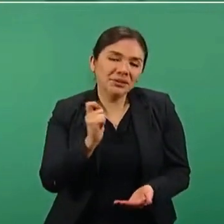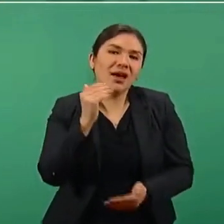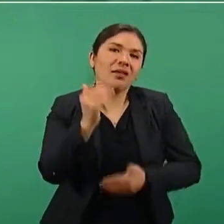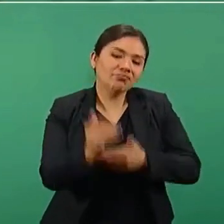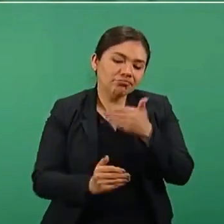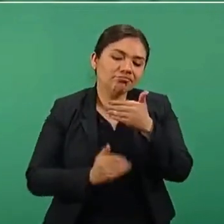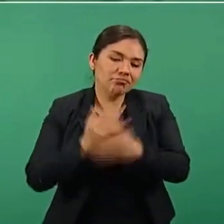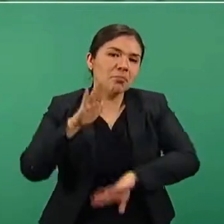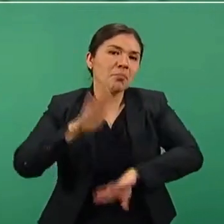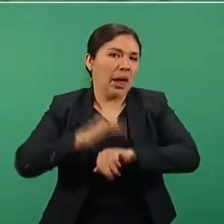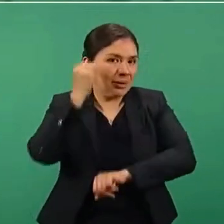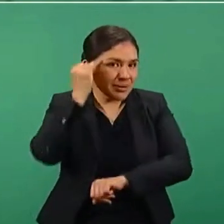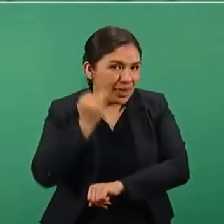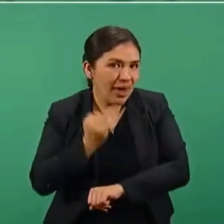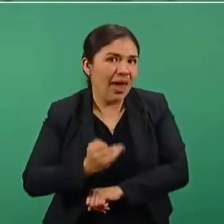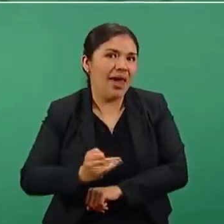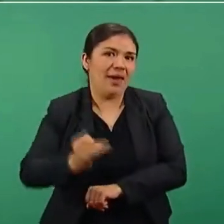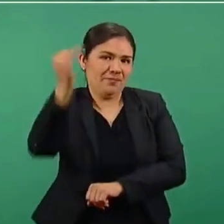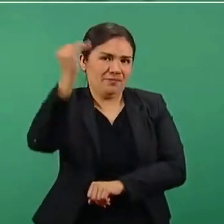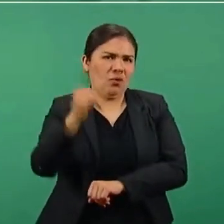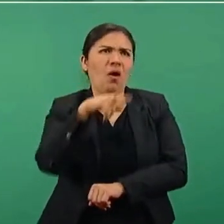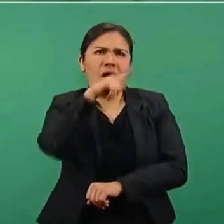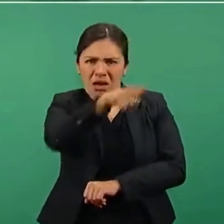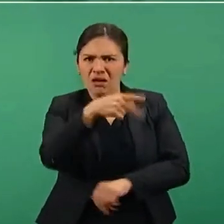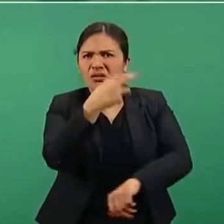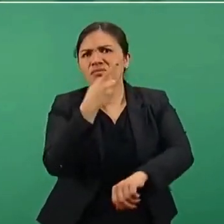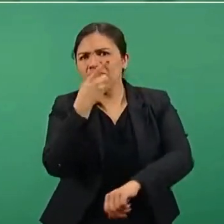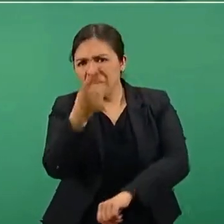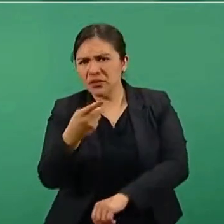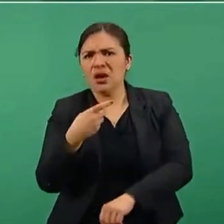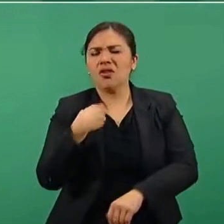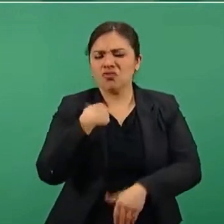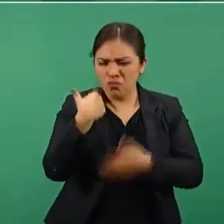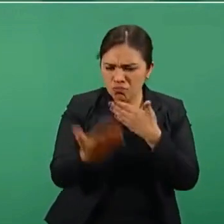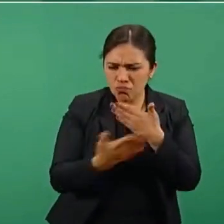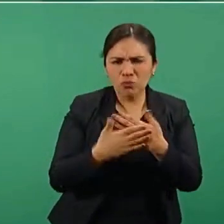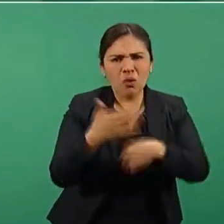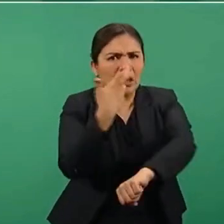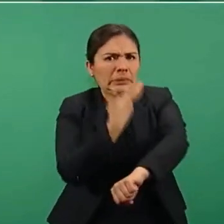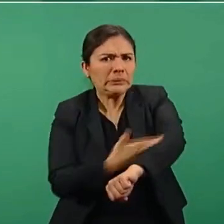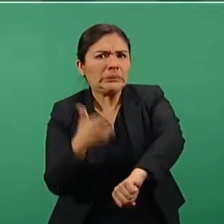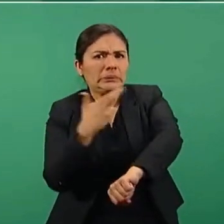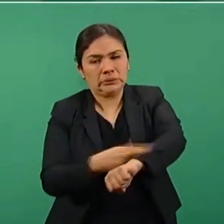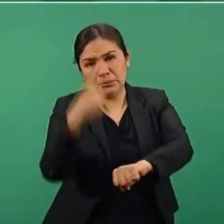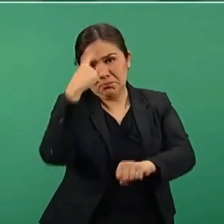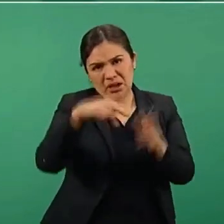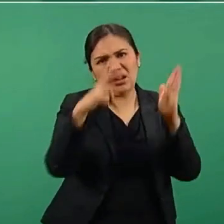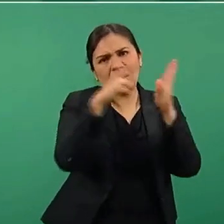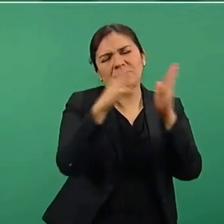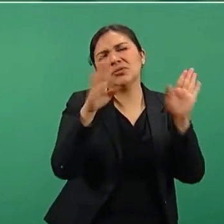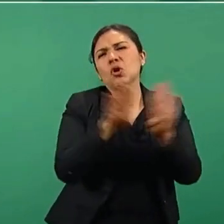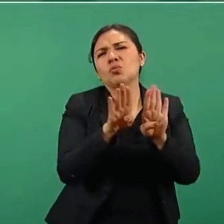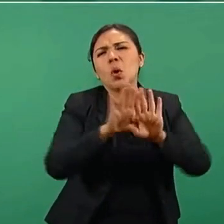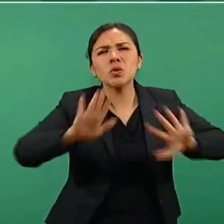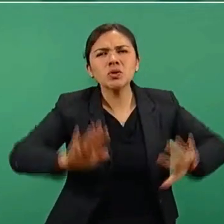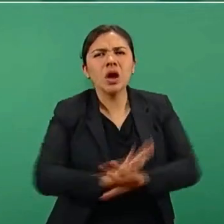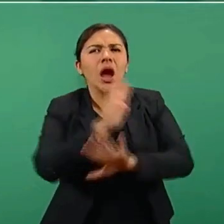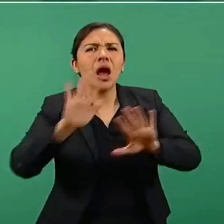Él se comprometió a regularizar la situación de